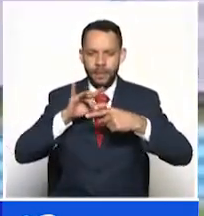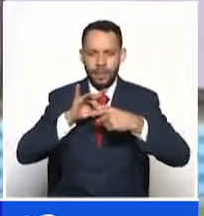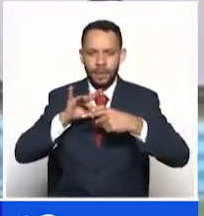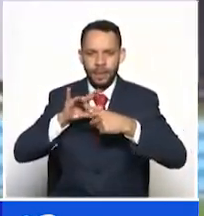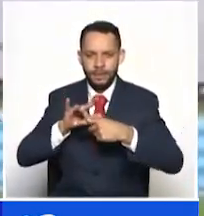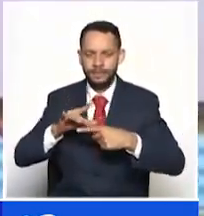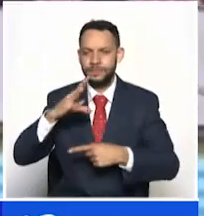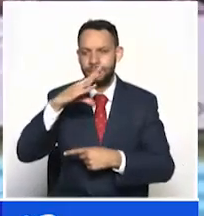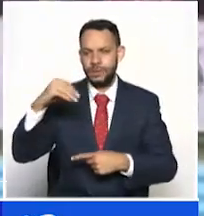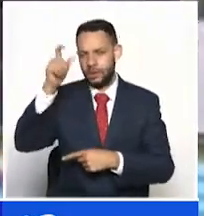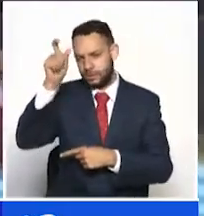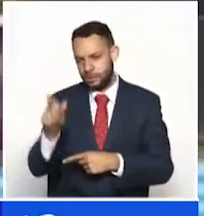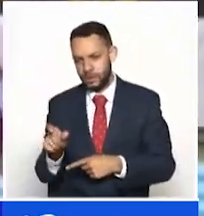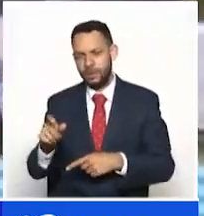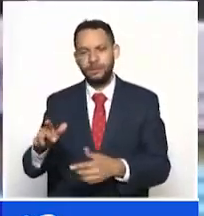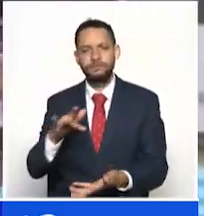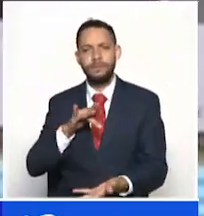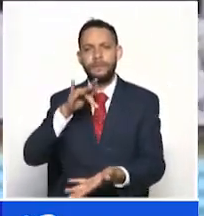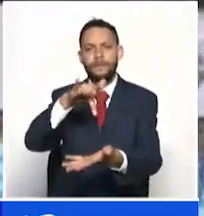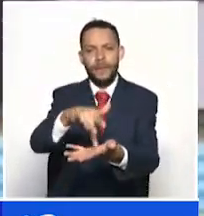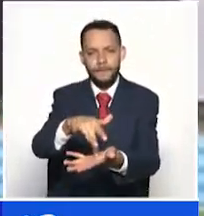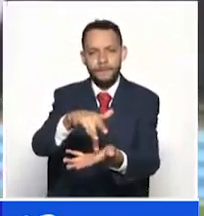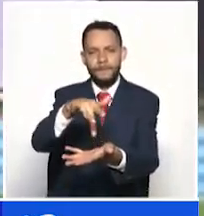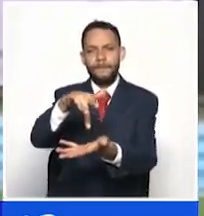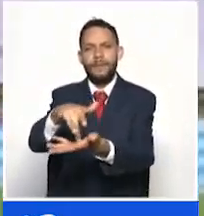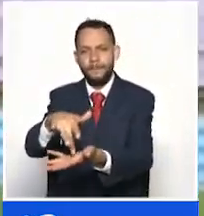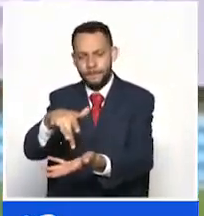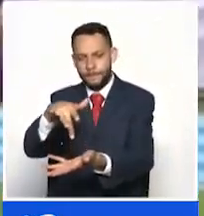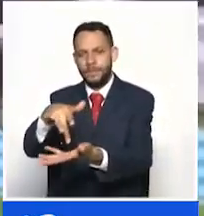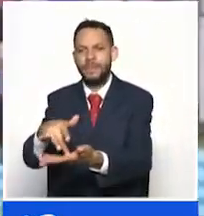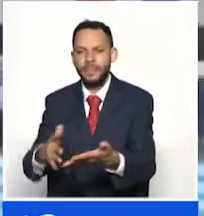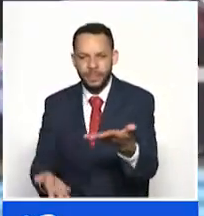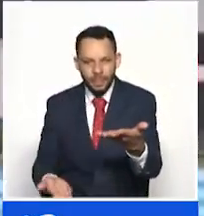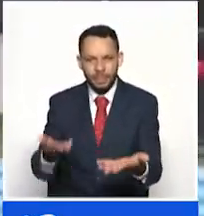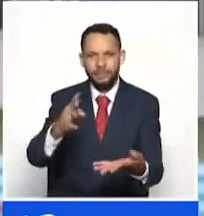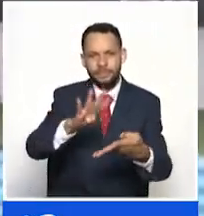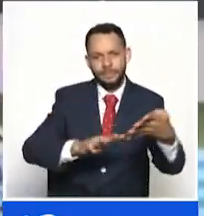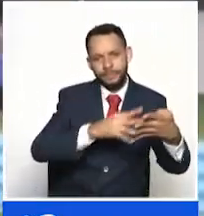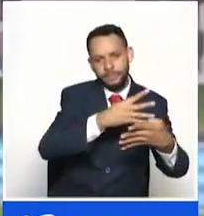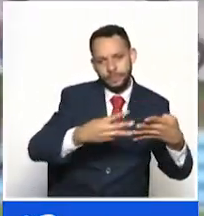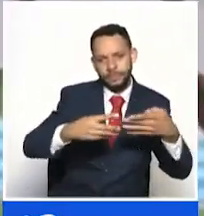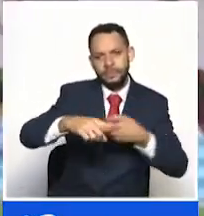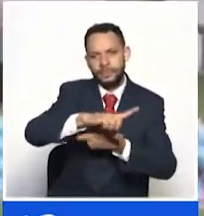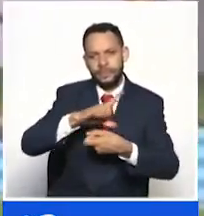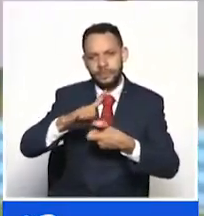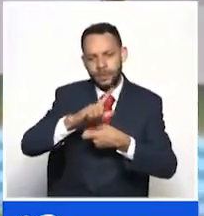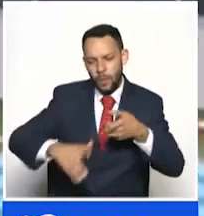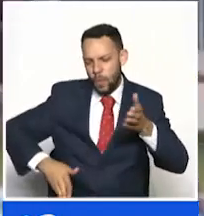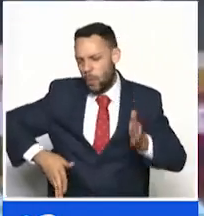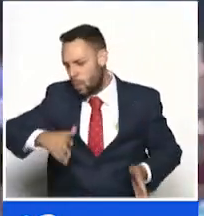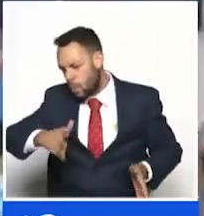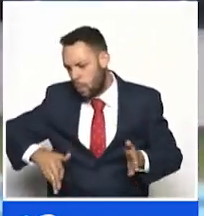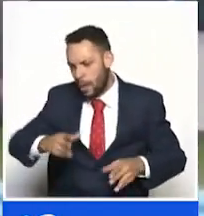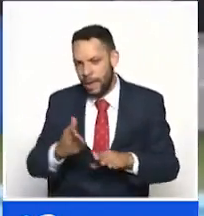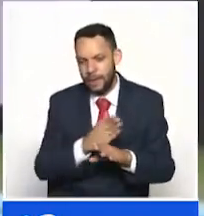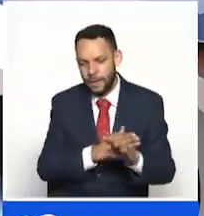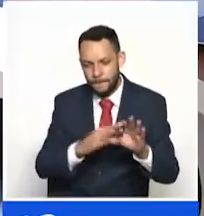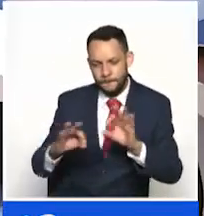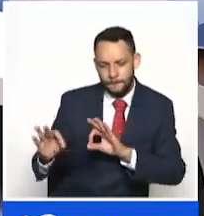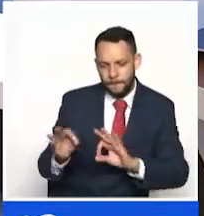quindianos esperan poder participar de acuerdo al cronograma diseñado por la Liga de Atletismo para su ciclo de preparación